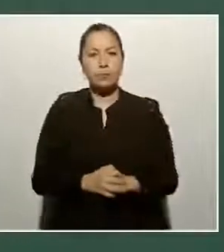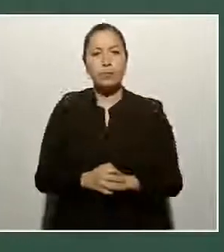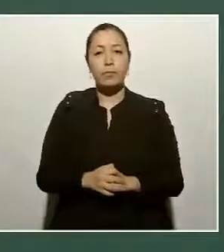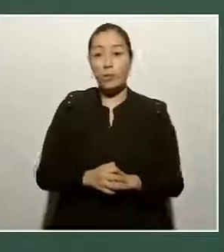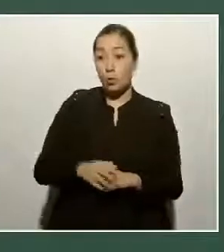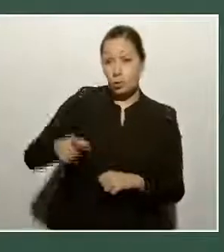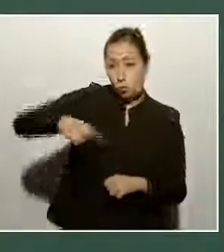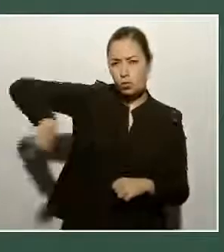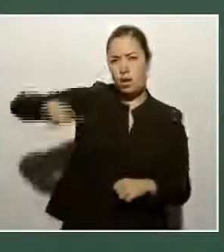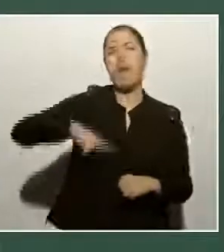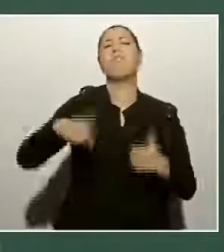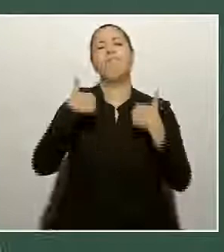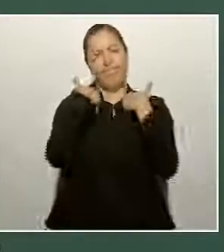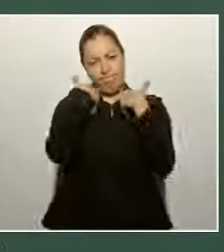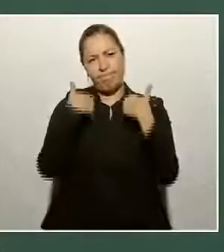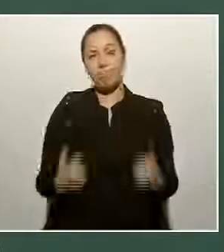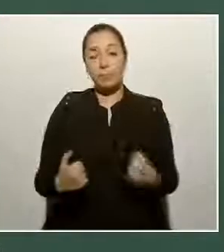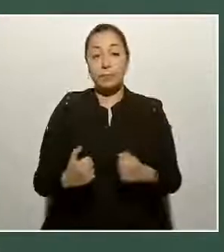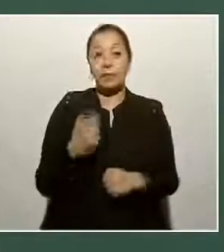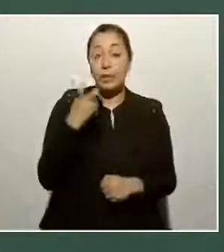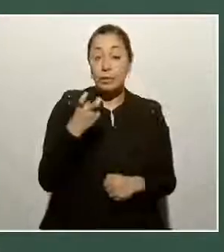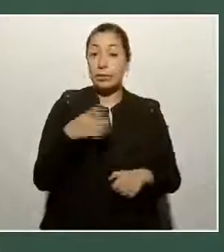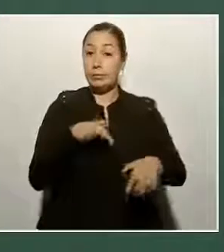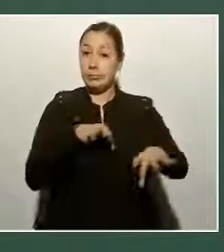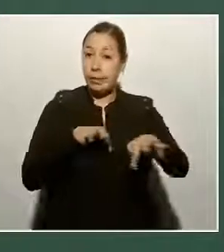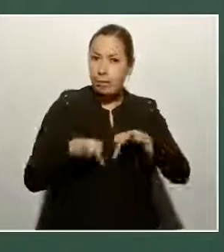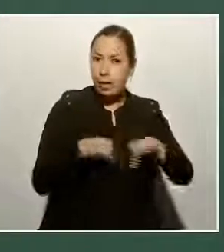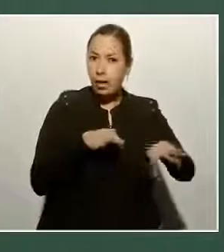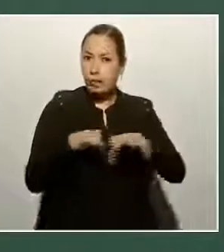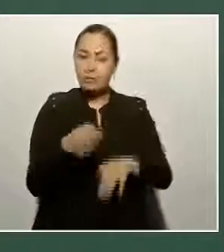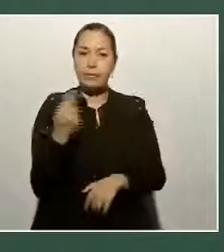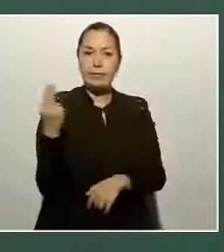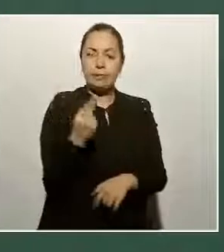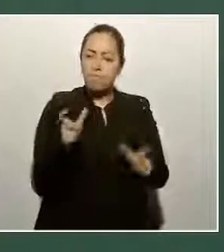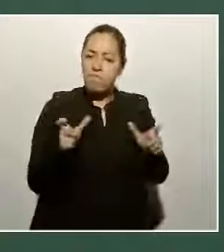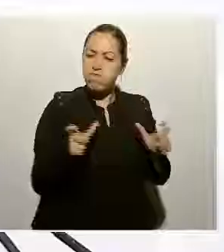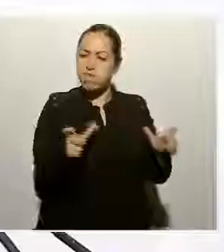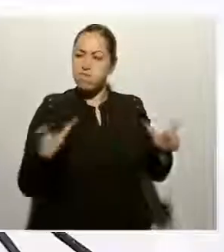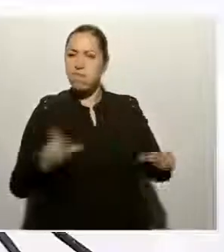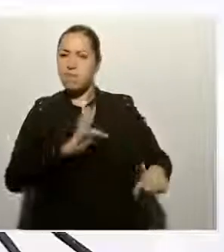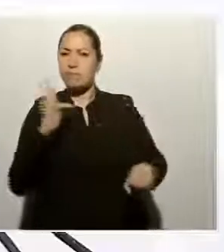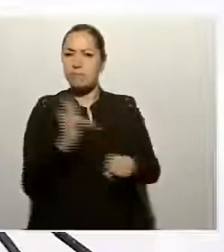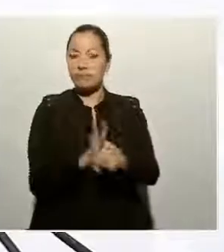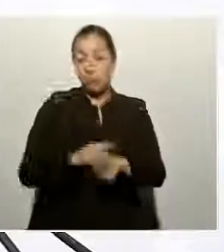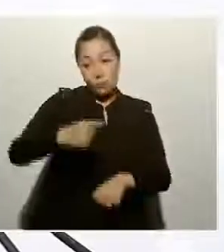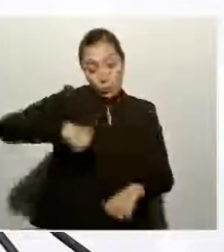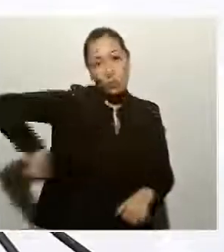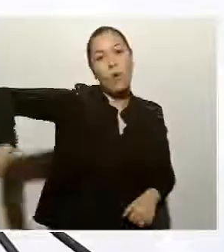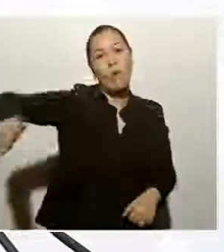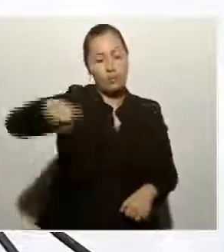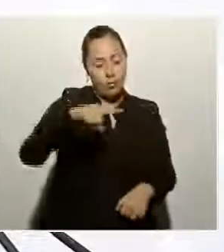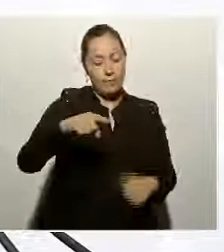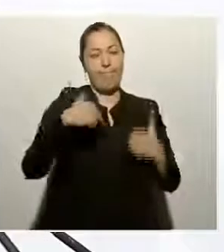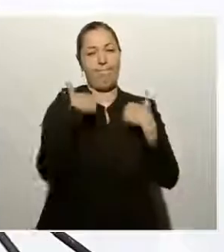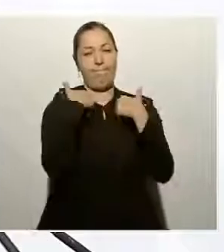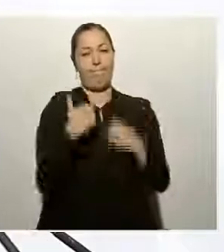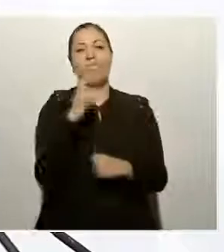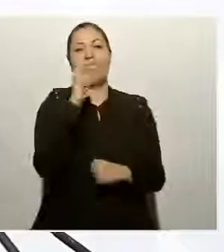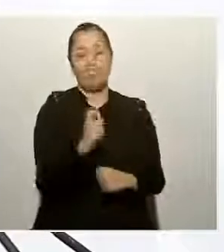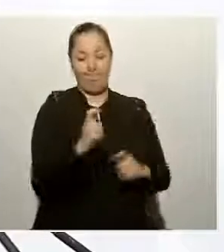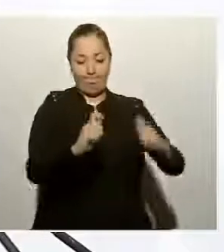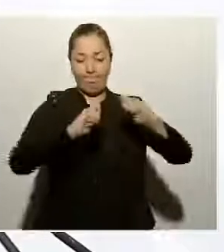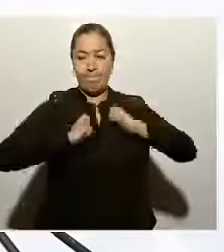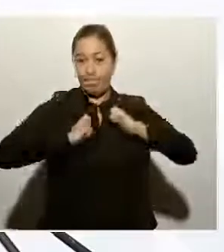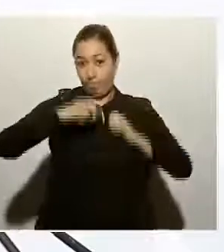que la seguridad es una labor que nos compete a todos como mexicanos y tenemos claro que